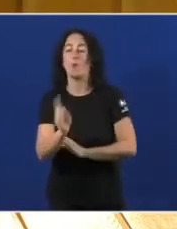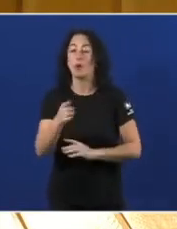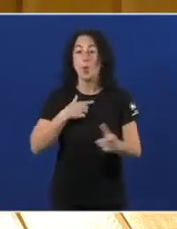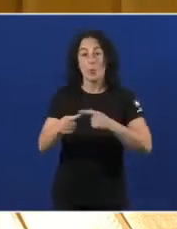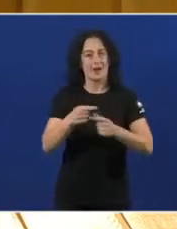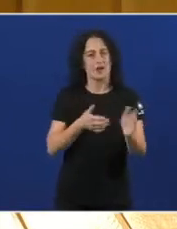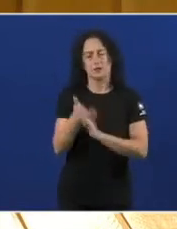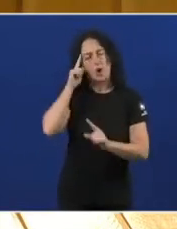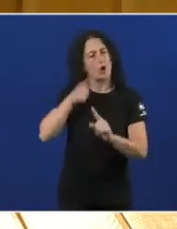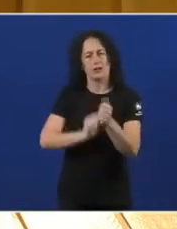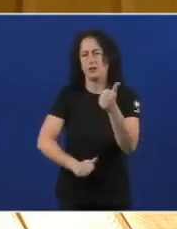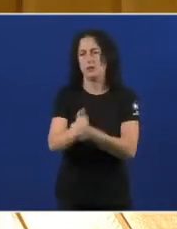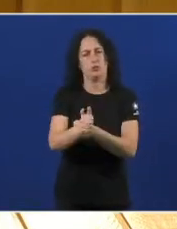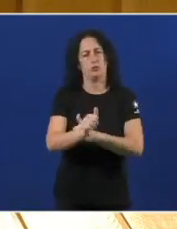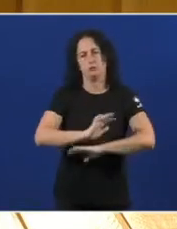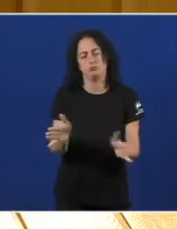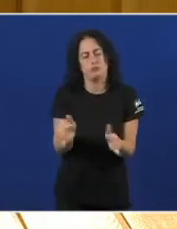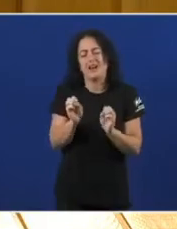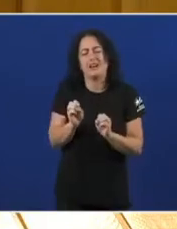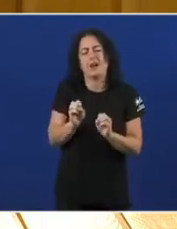E ser Un objetivo Irrenunciable